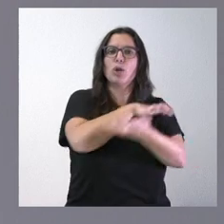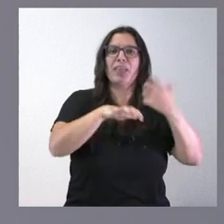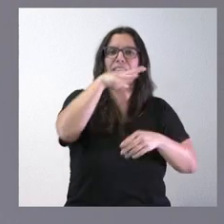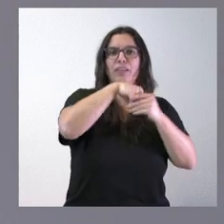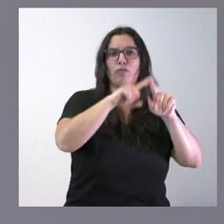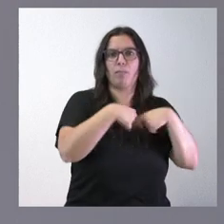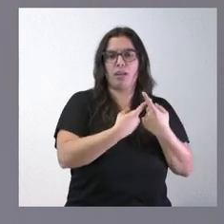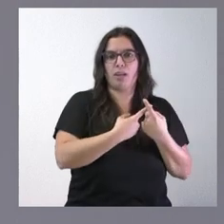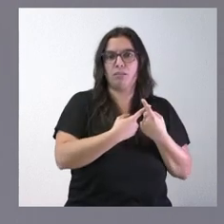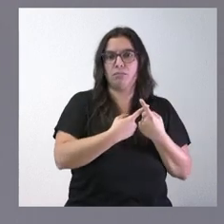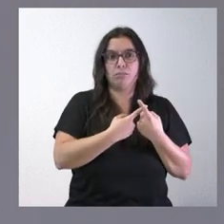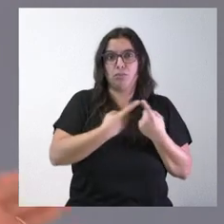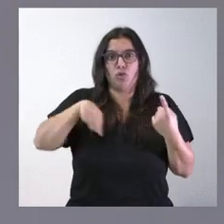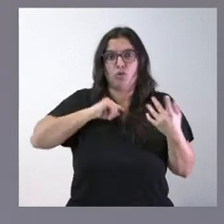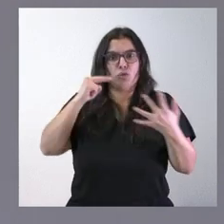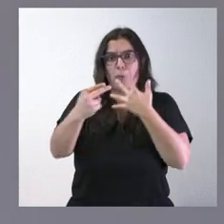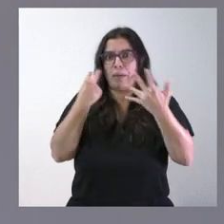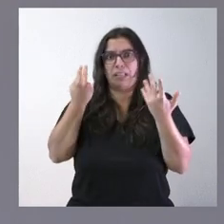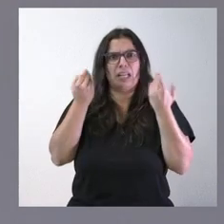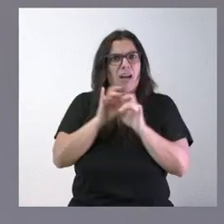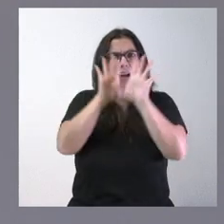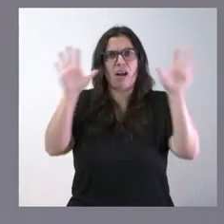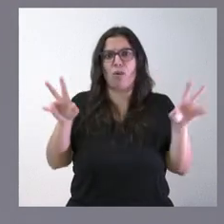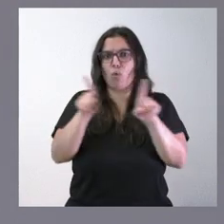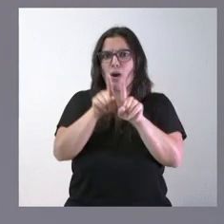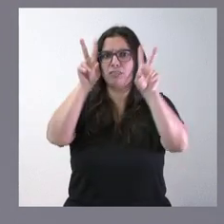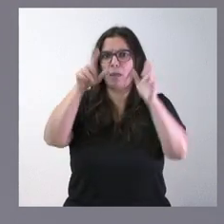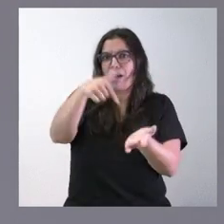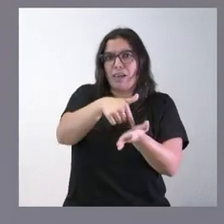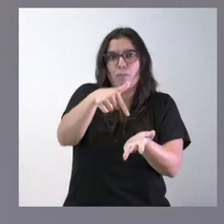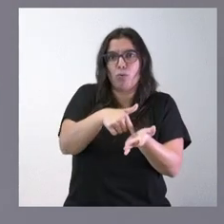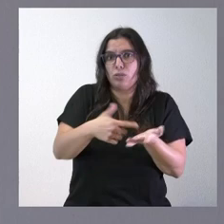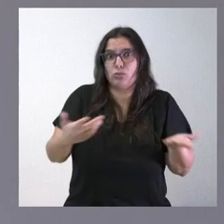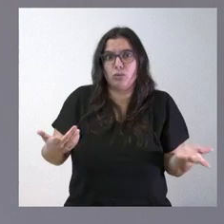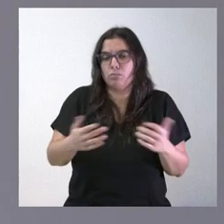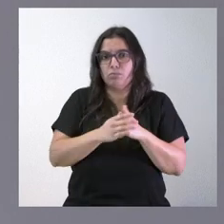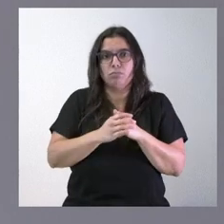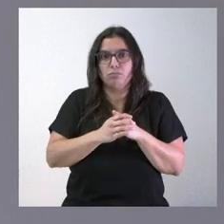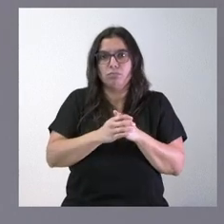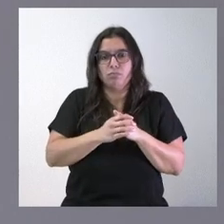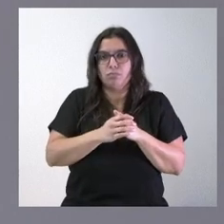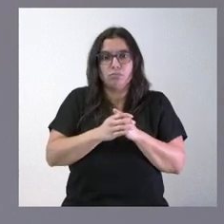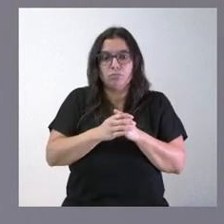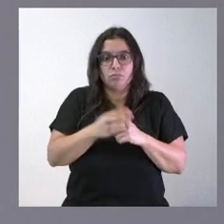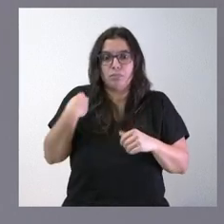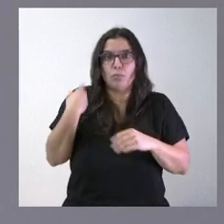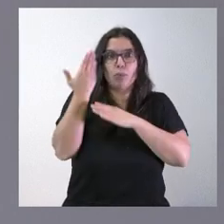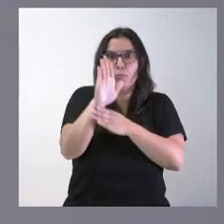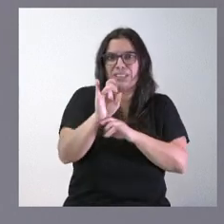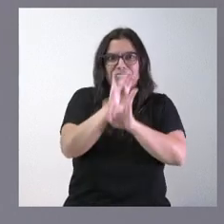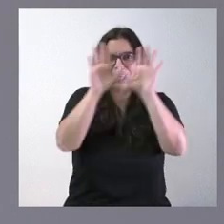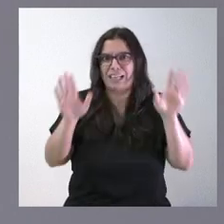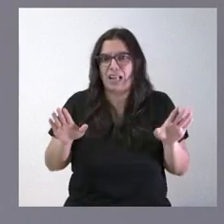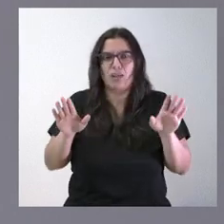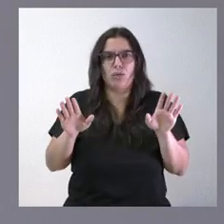familiar somos transparentes como lo hemos sido en el tema tributario es que hemos querido ser muy transparentes de lo que estamos proponiendo de lo que